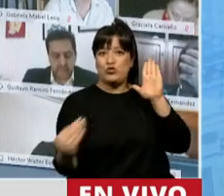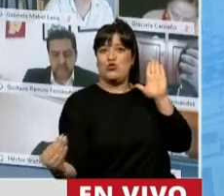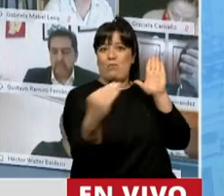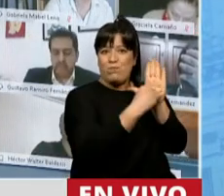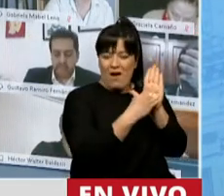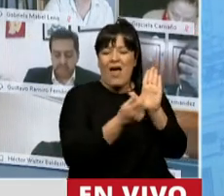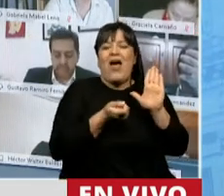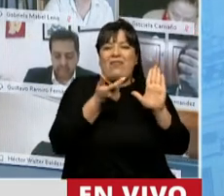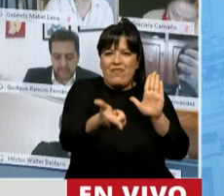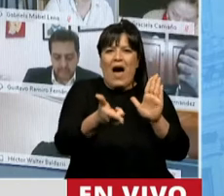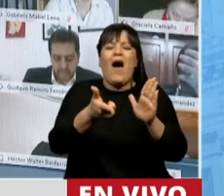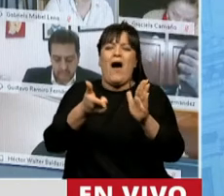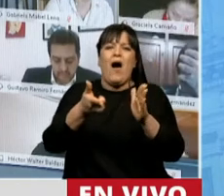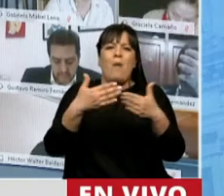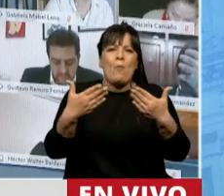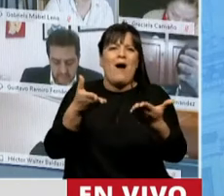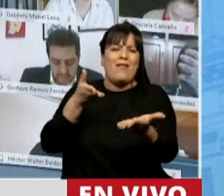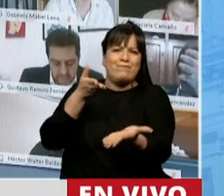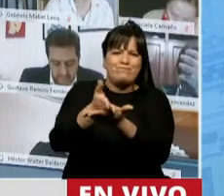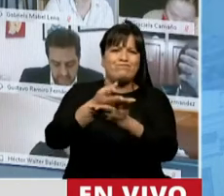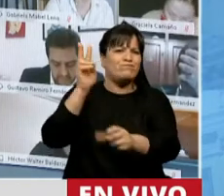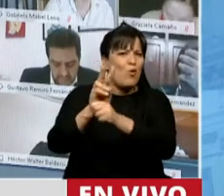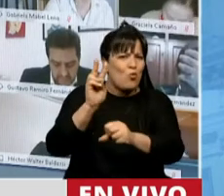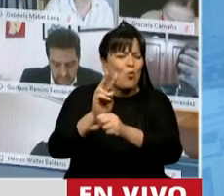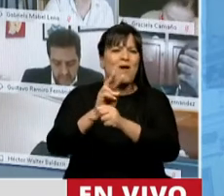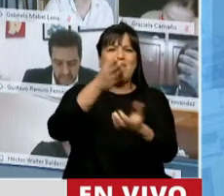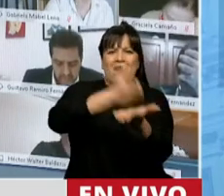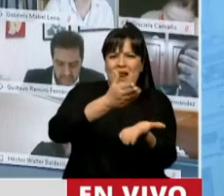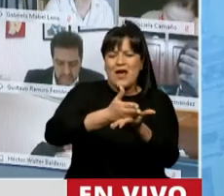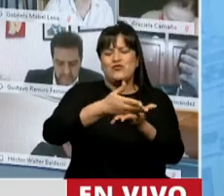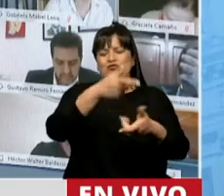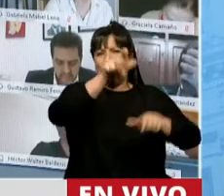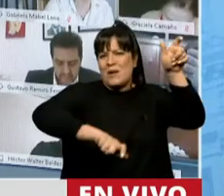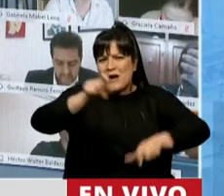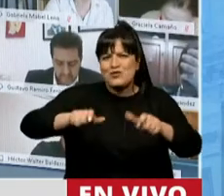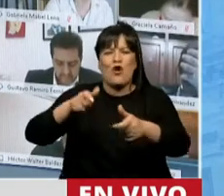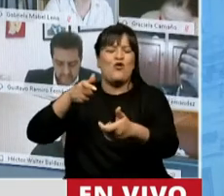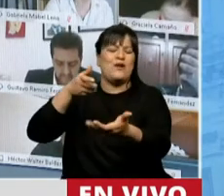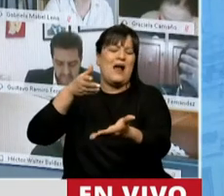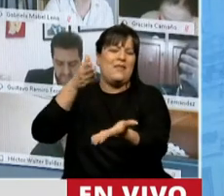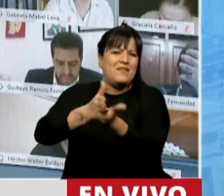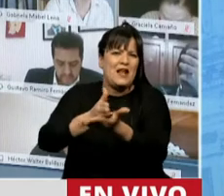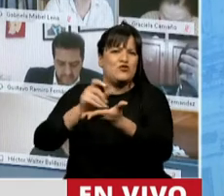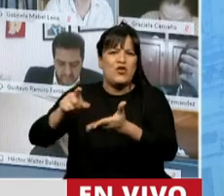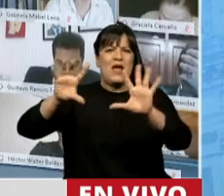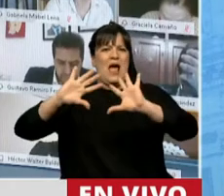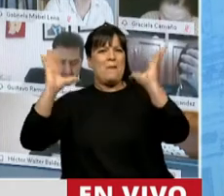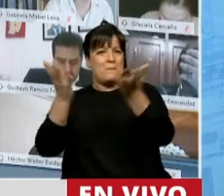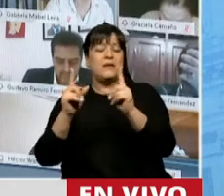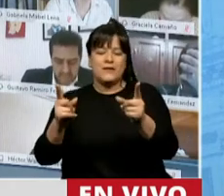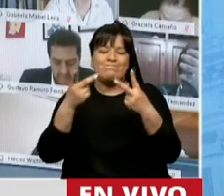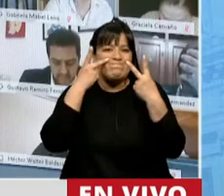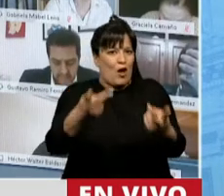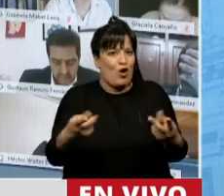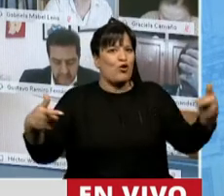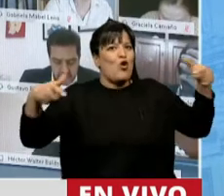el acceso a demandar la tutela ambiental y la tutela de derechos colectivos en general y reconocer a quien presidió la